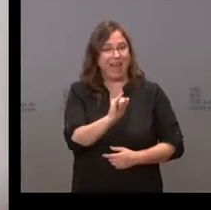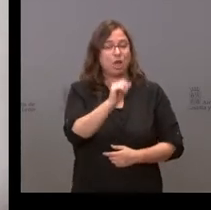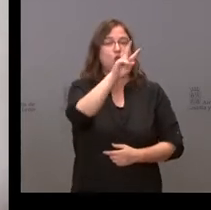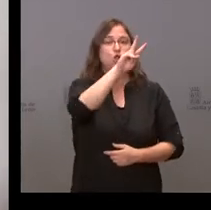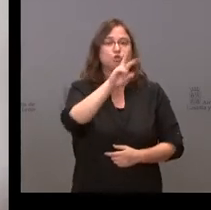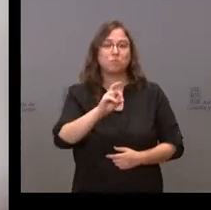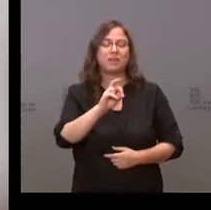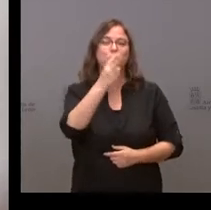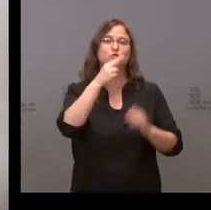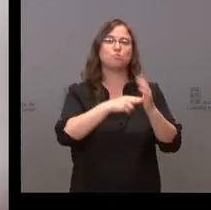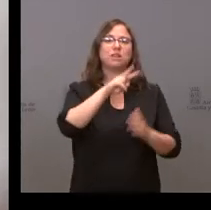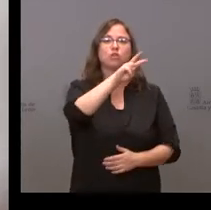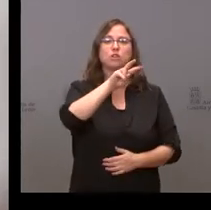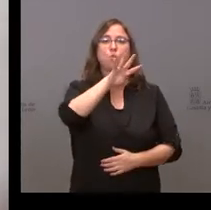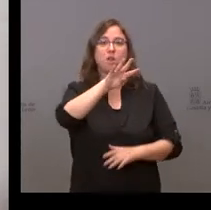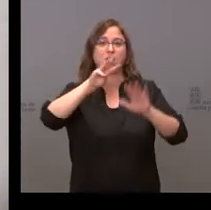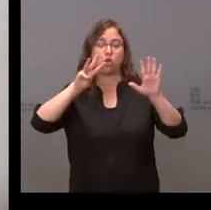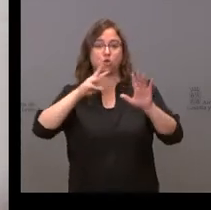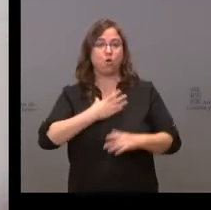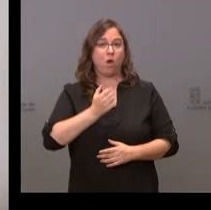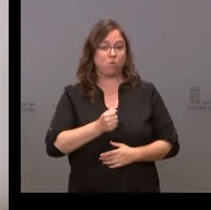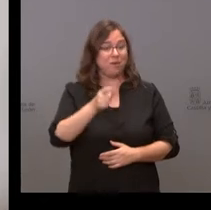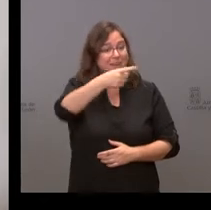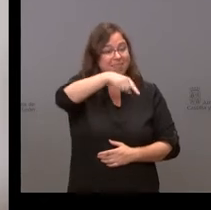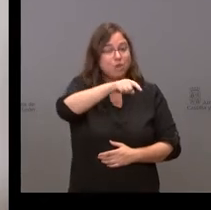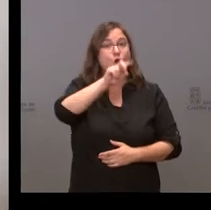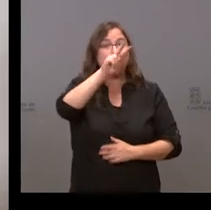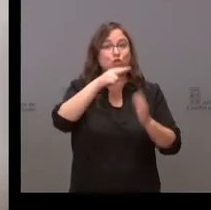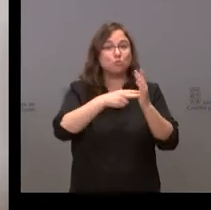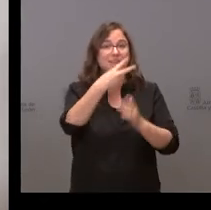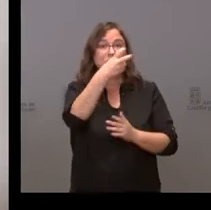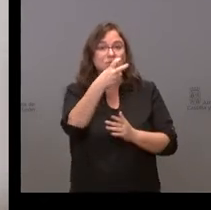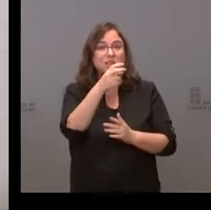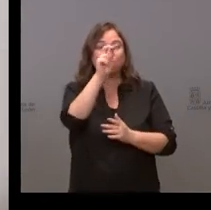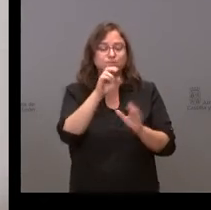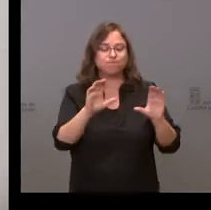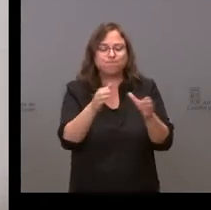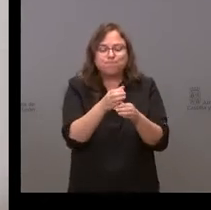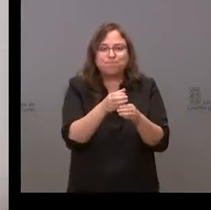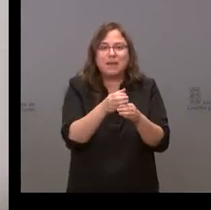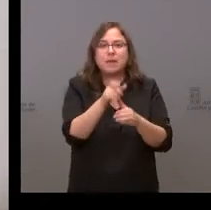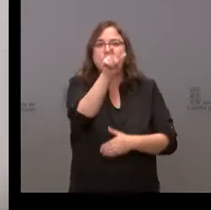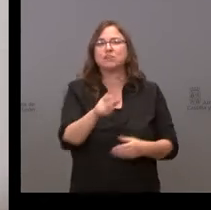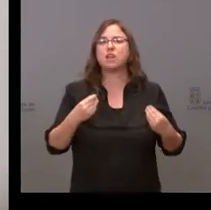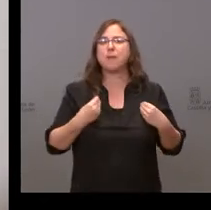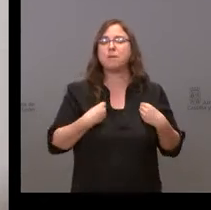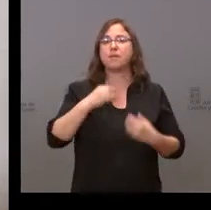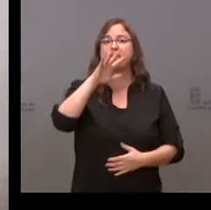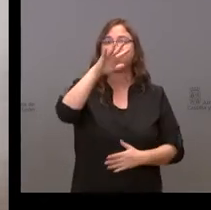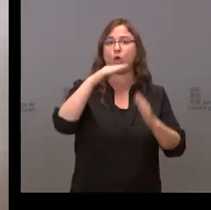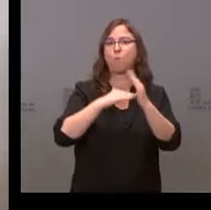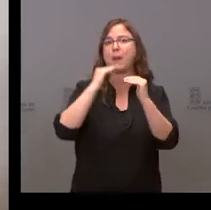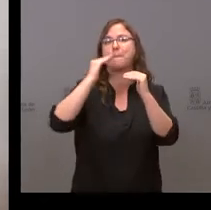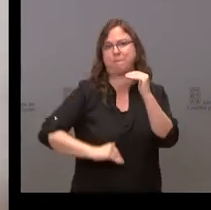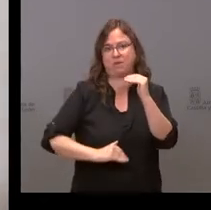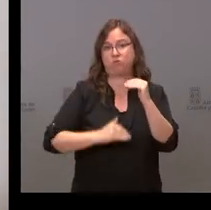municipios que tiene nuestra comunidad, 2.200 tienen menos de 5.000 habitantes. Esto supondría,